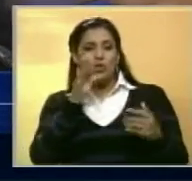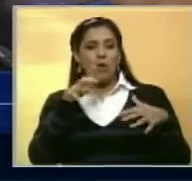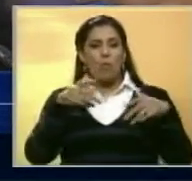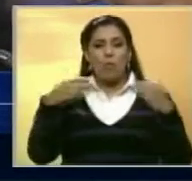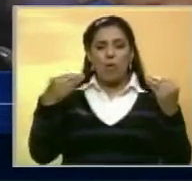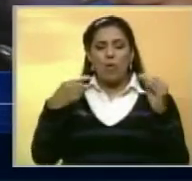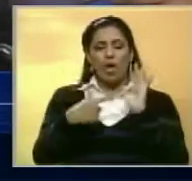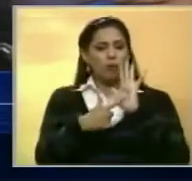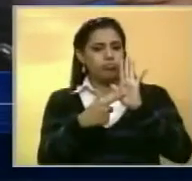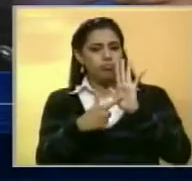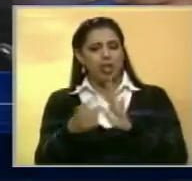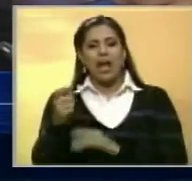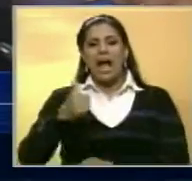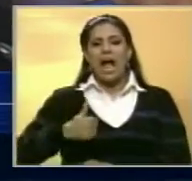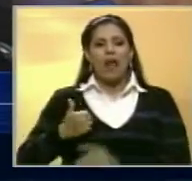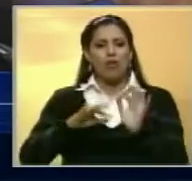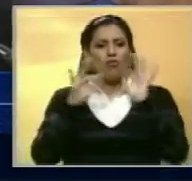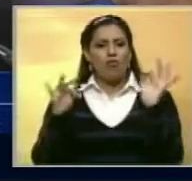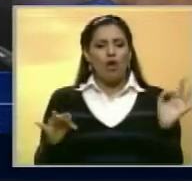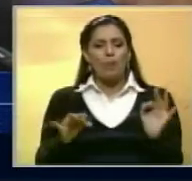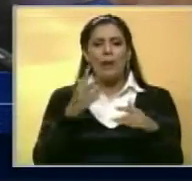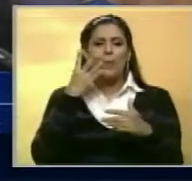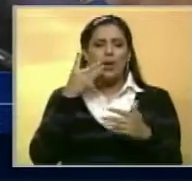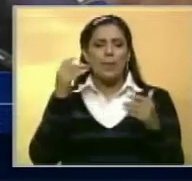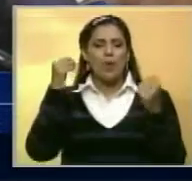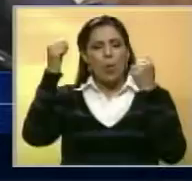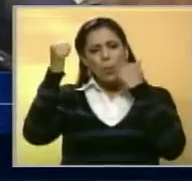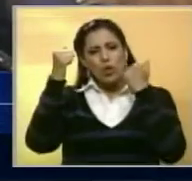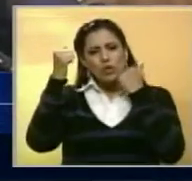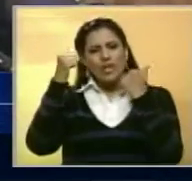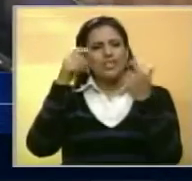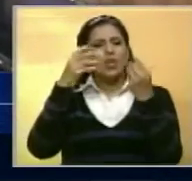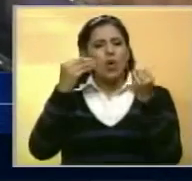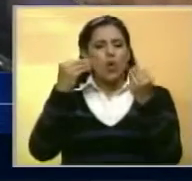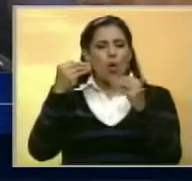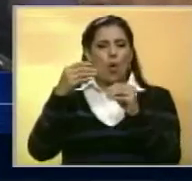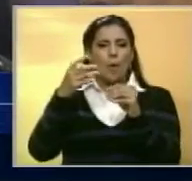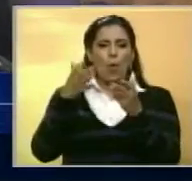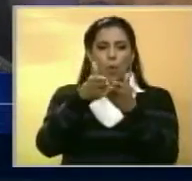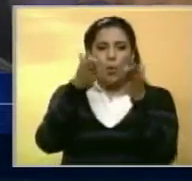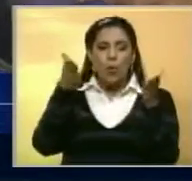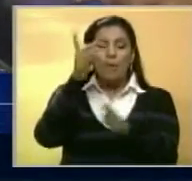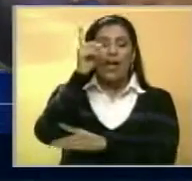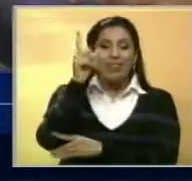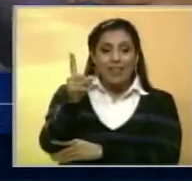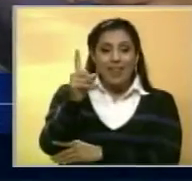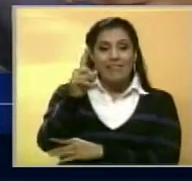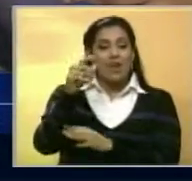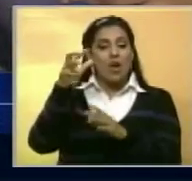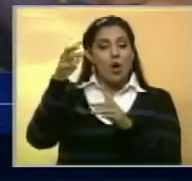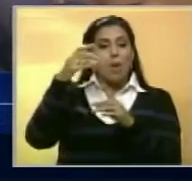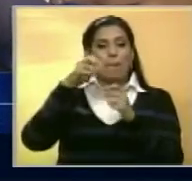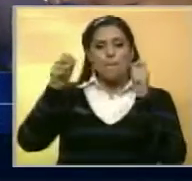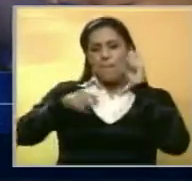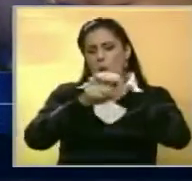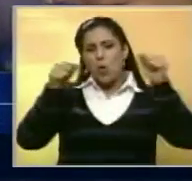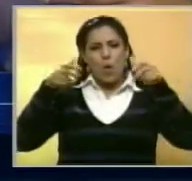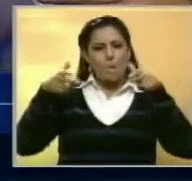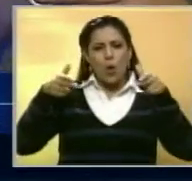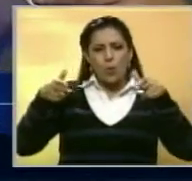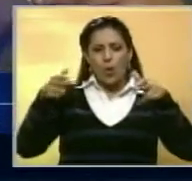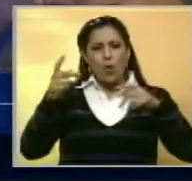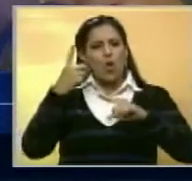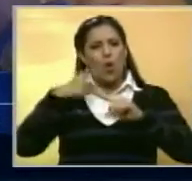pública, ni de cualquier forma, que una manifestación como la que ocurrió en Cariaco sea confrontada con armas de fuego,